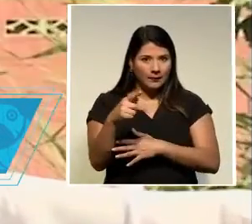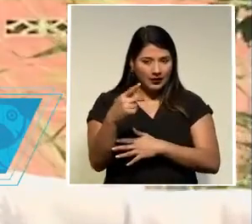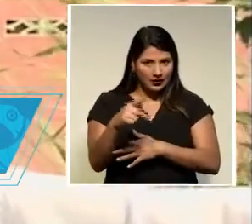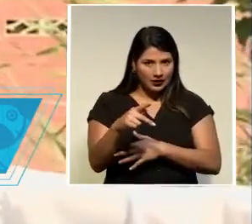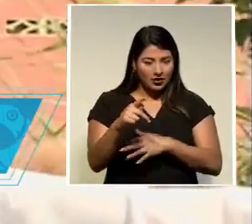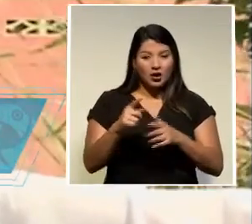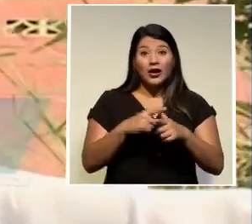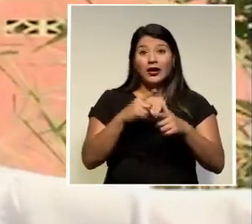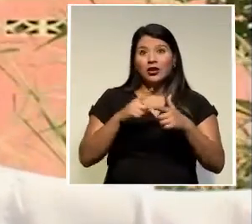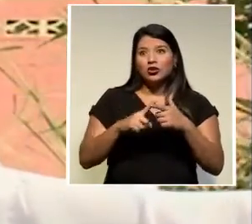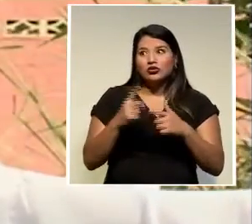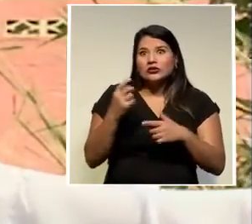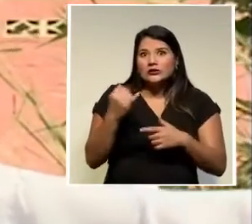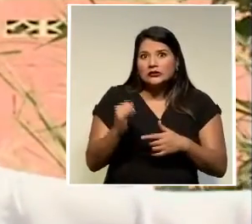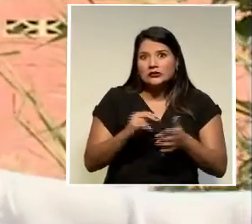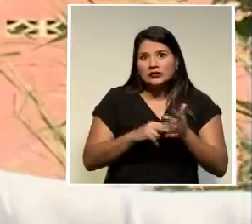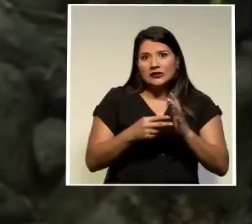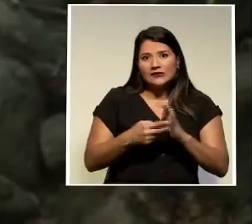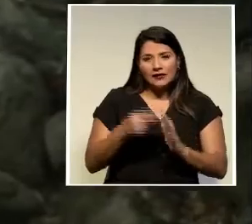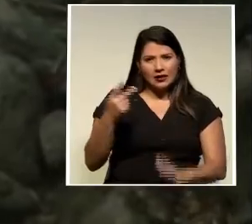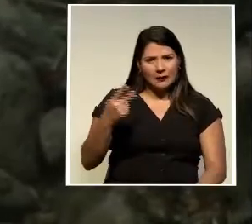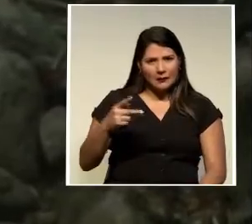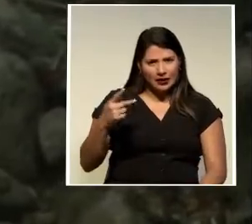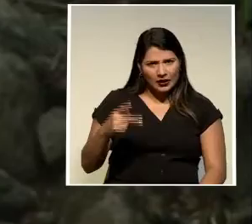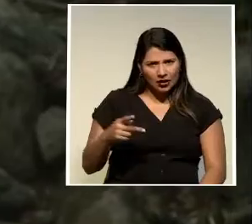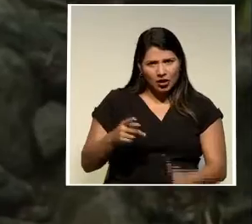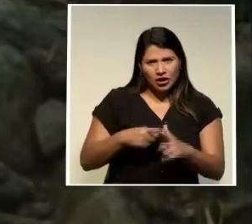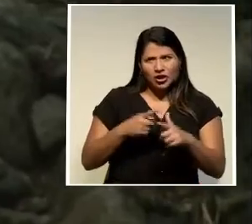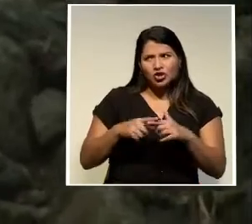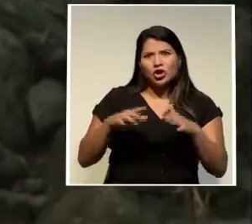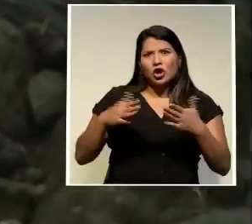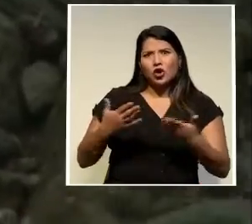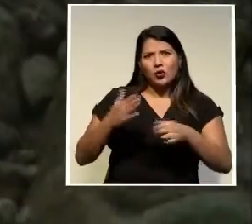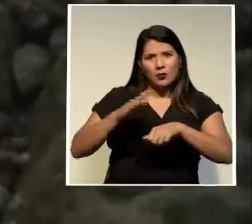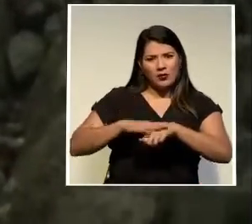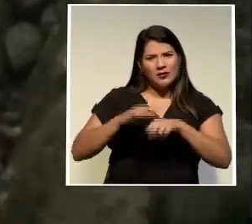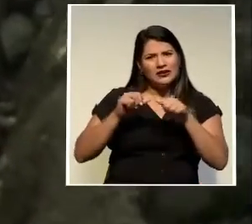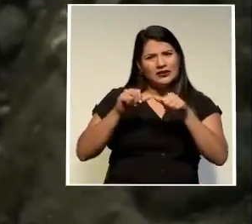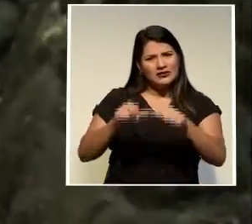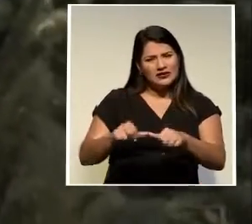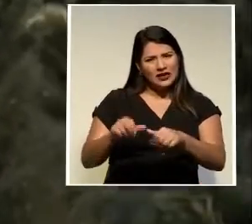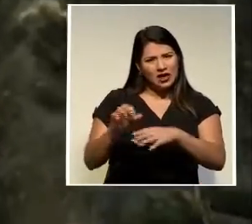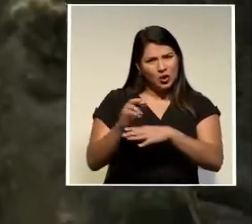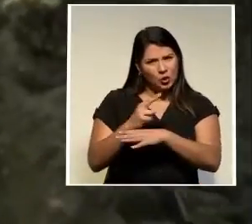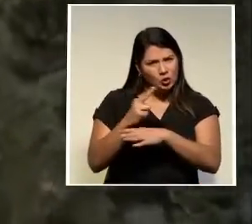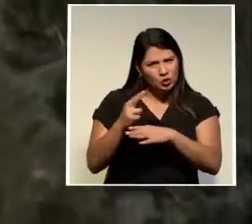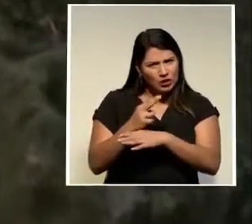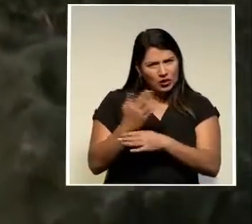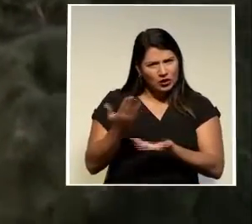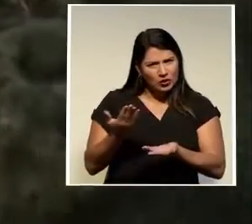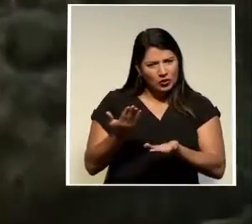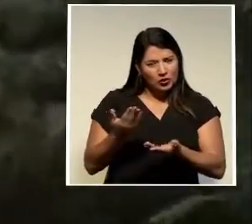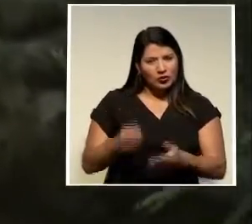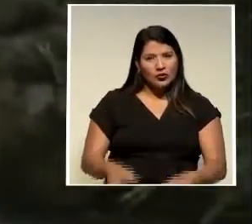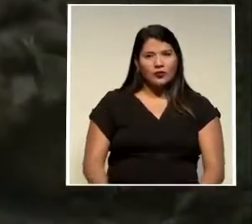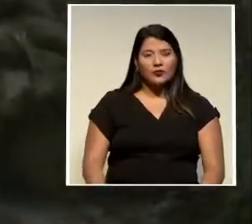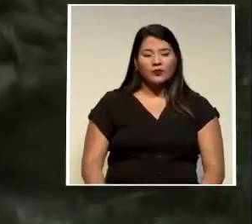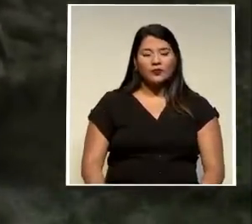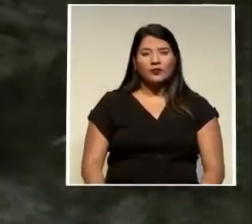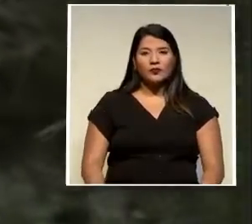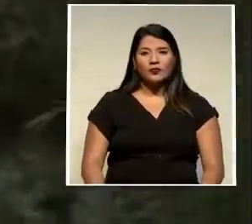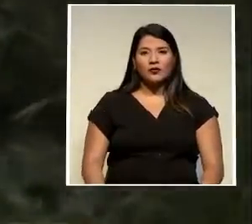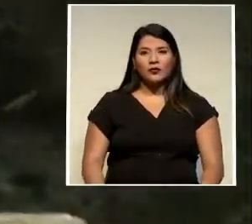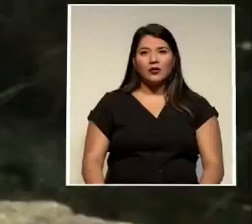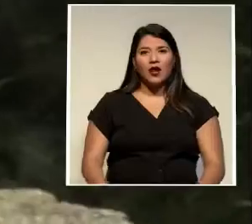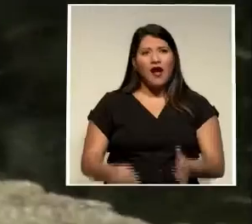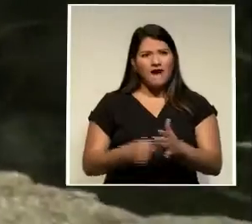Entonces, si está minado, ¿cómo permiten que pase a la gente por aquí? Que lleguen